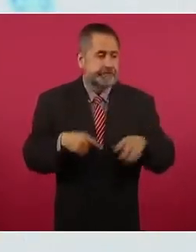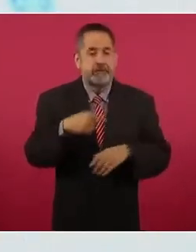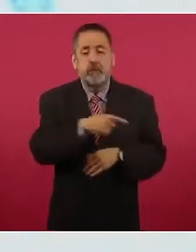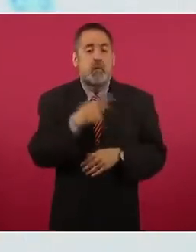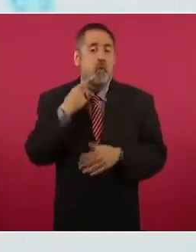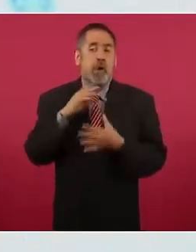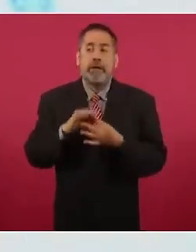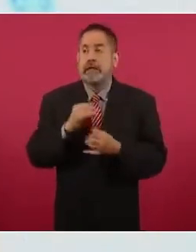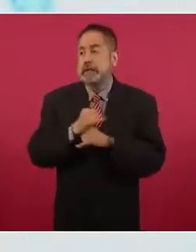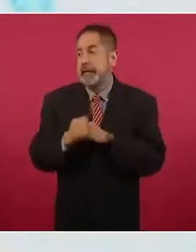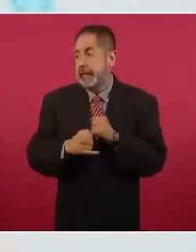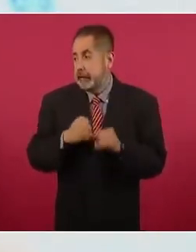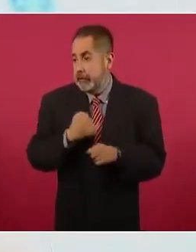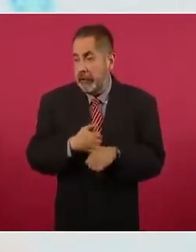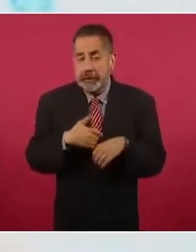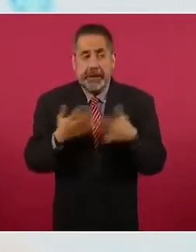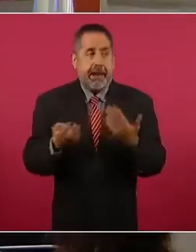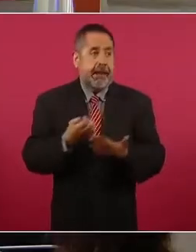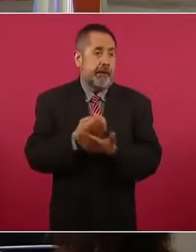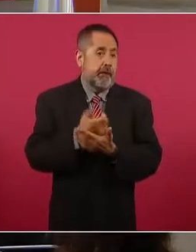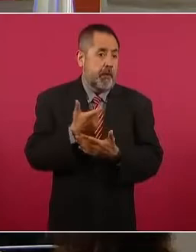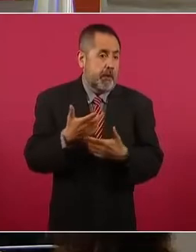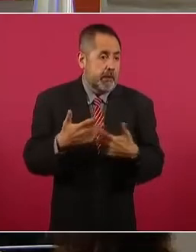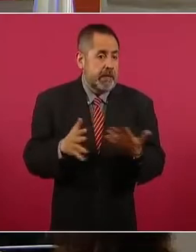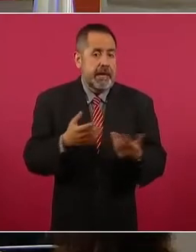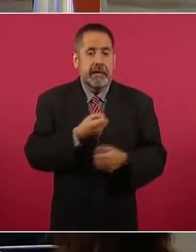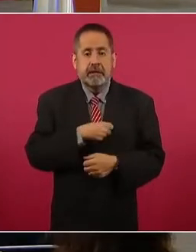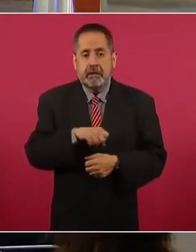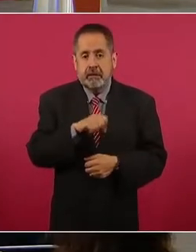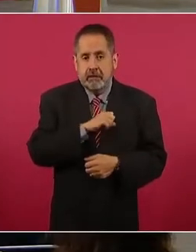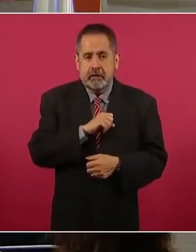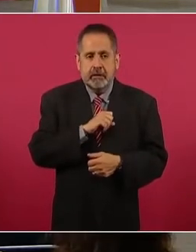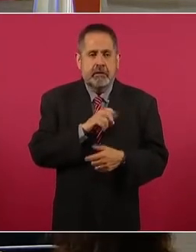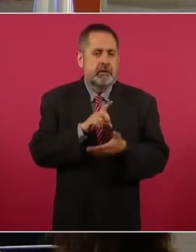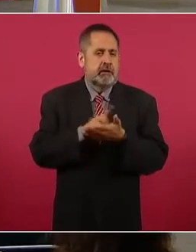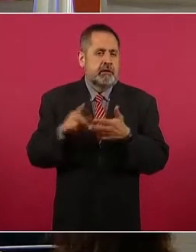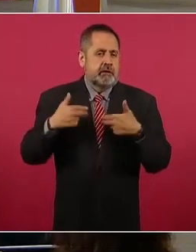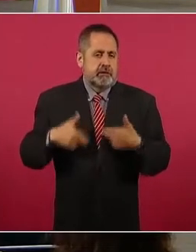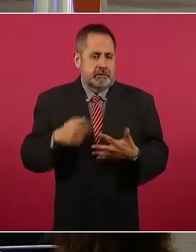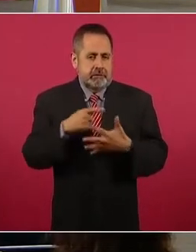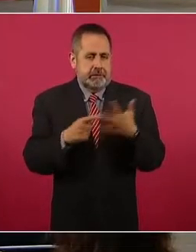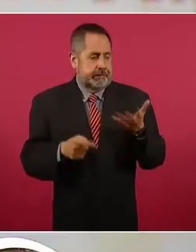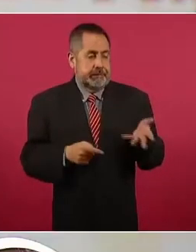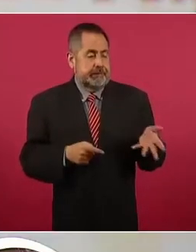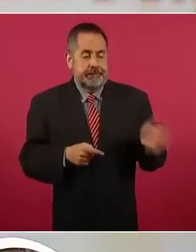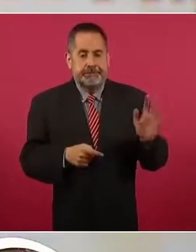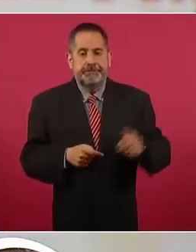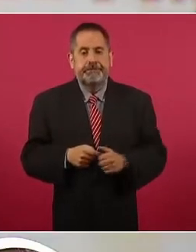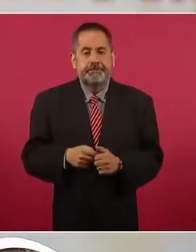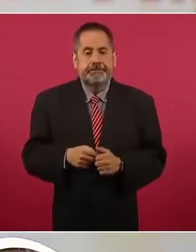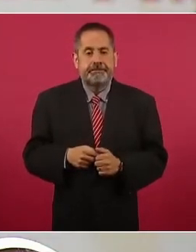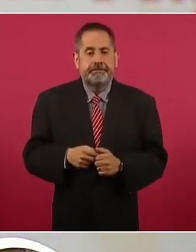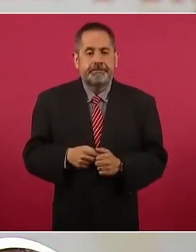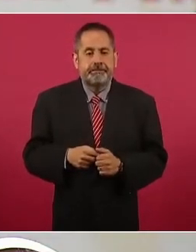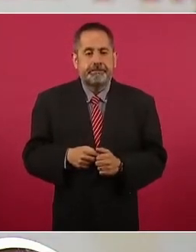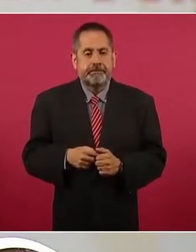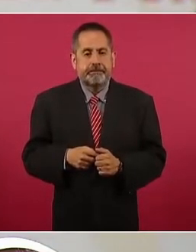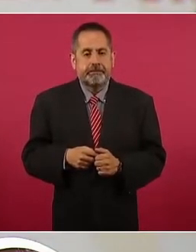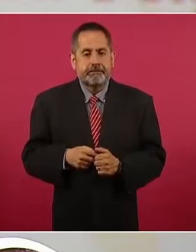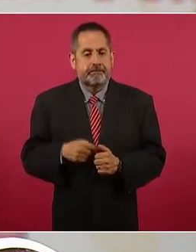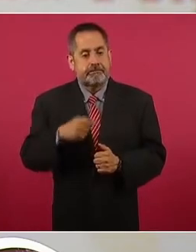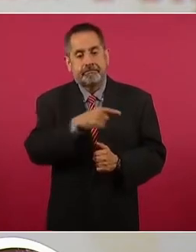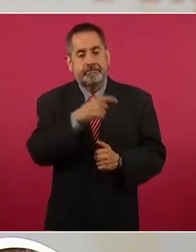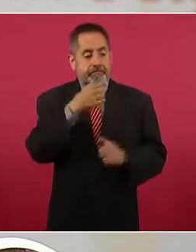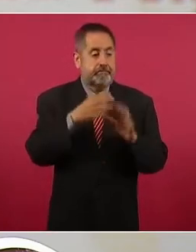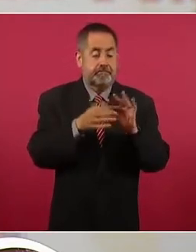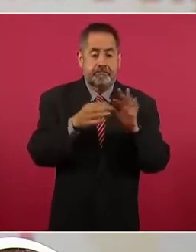internacionales, economía, salud, derechos humanos. Eso sí, siempre y cuando esos